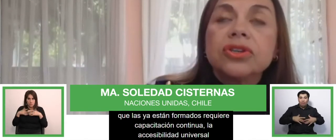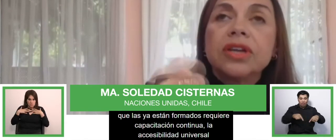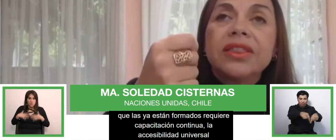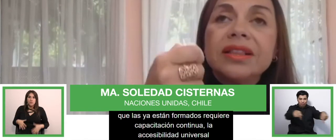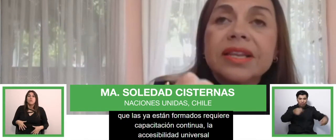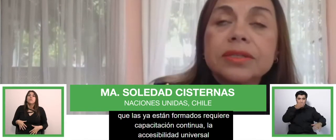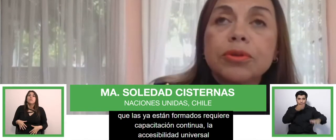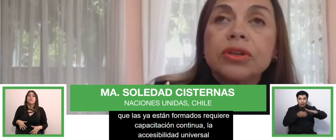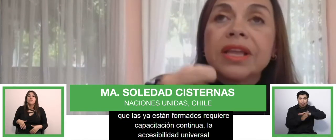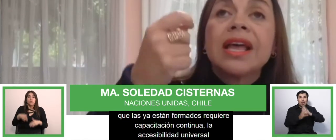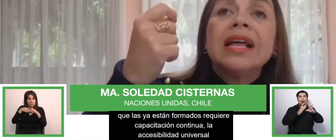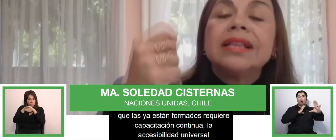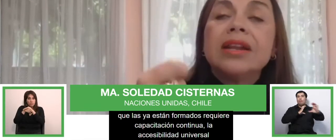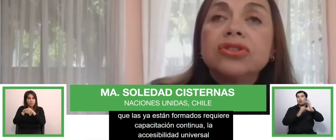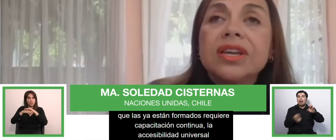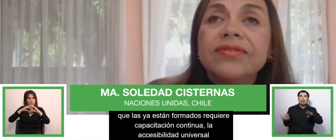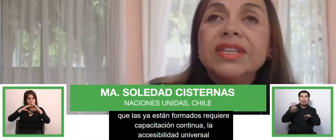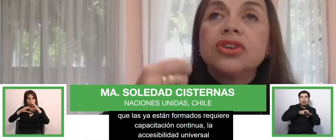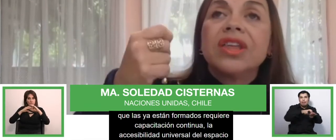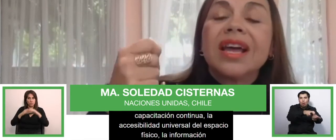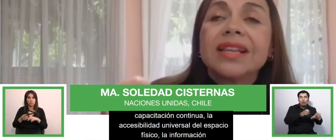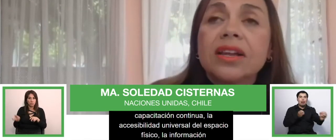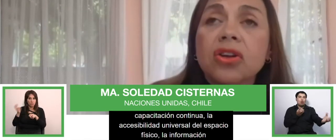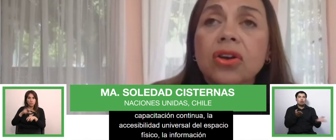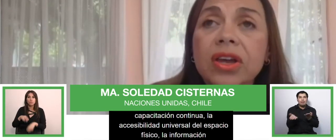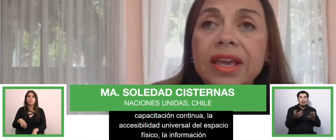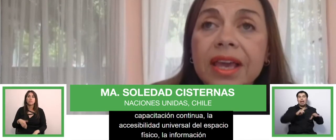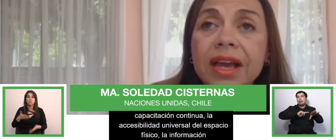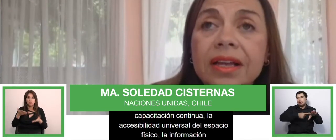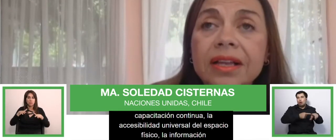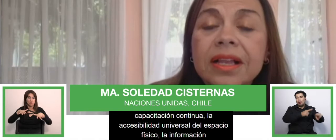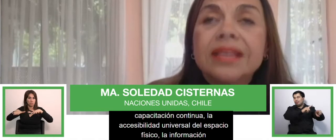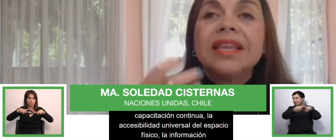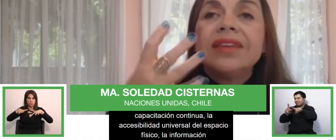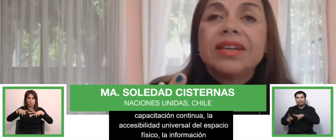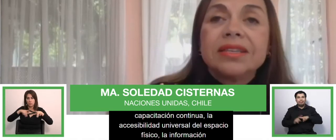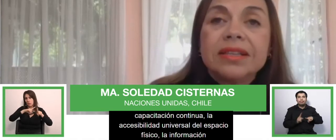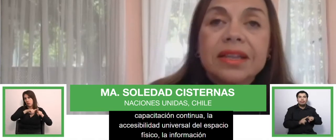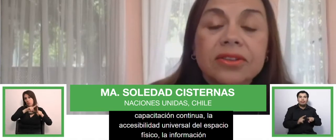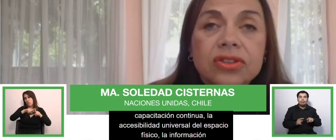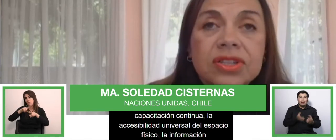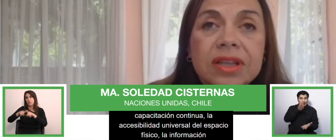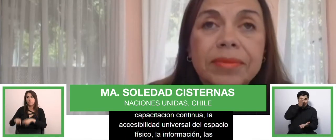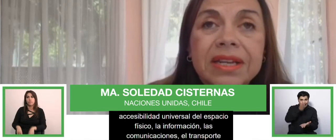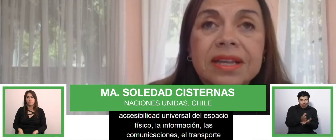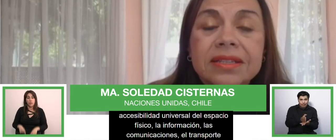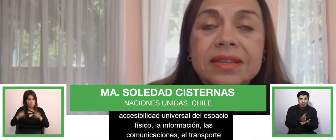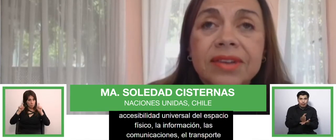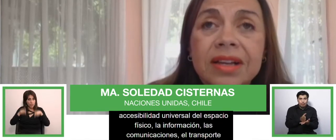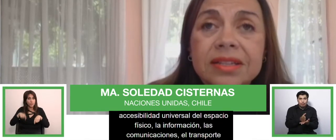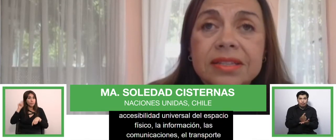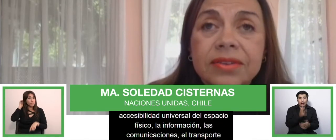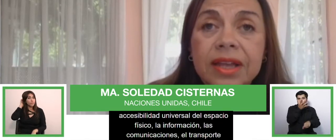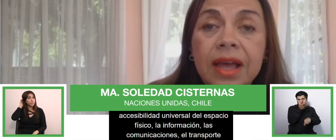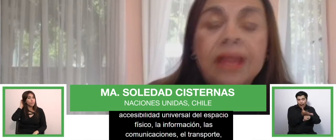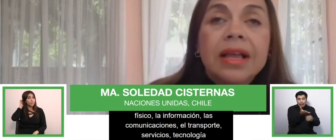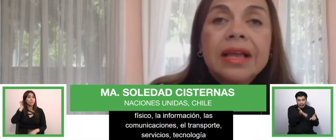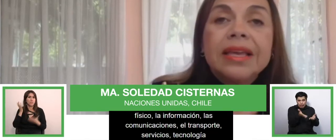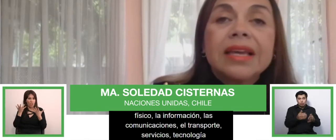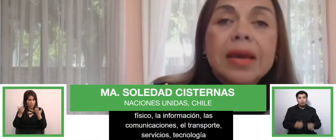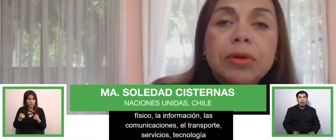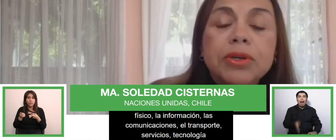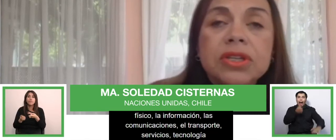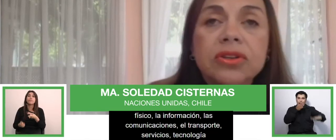comunicaciones, del transporte, de los servicios, de la tecnología. Debe existir entonces también esa accesibilidad.